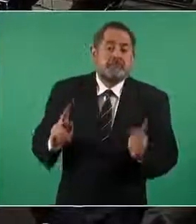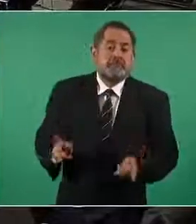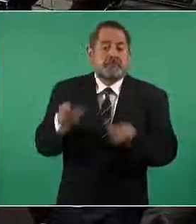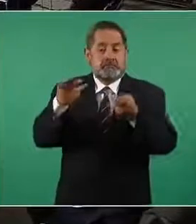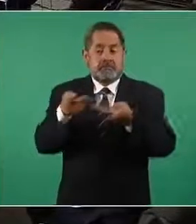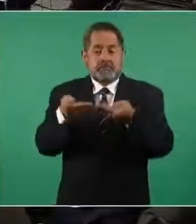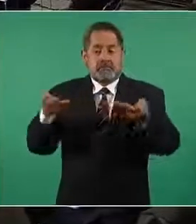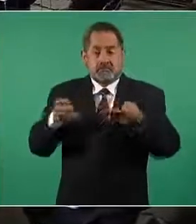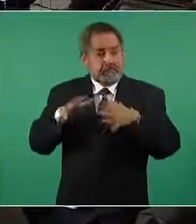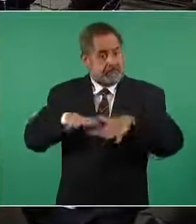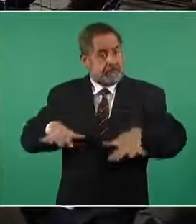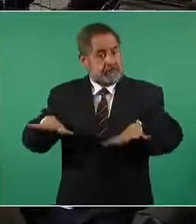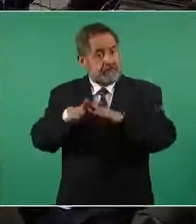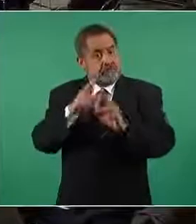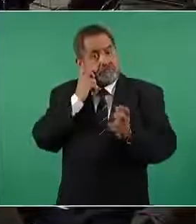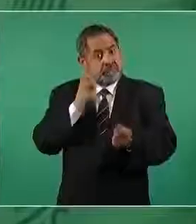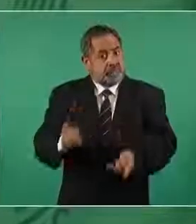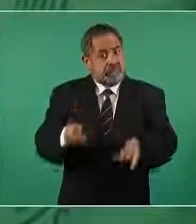el terreno